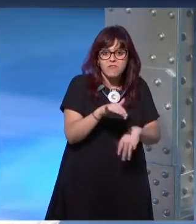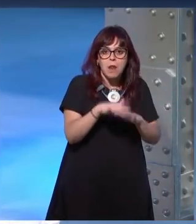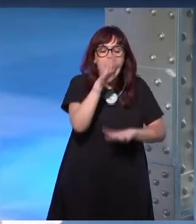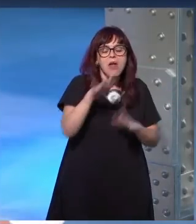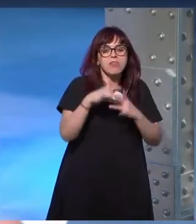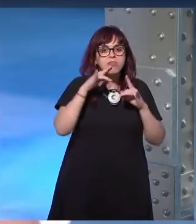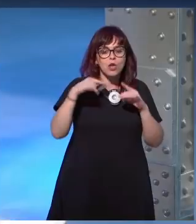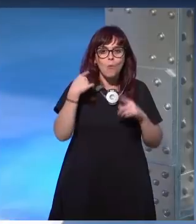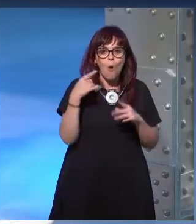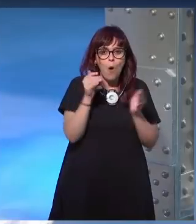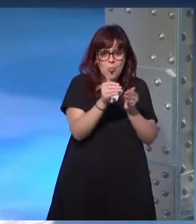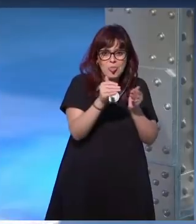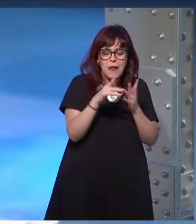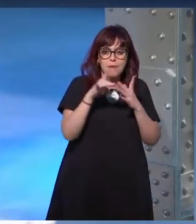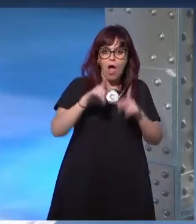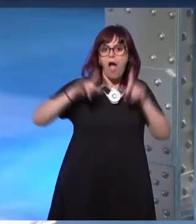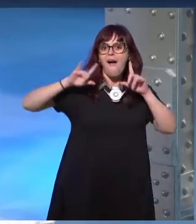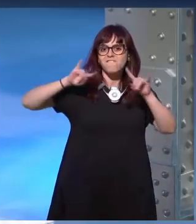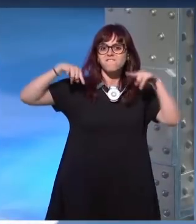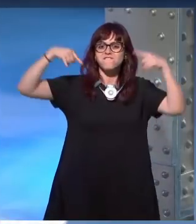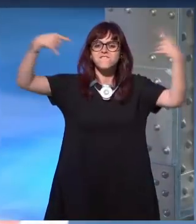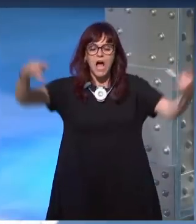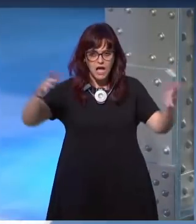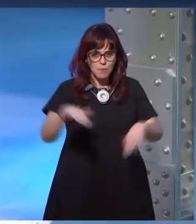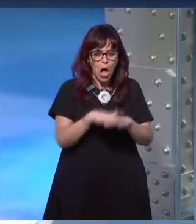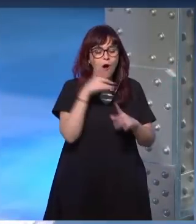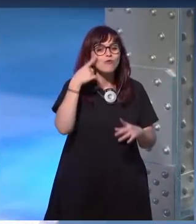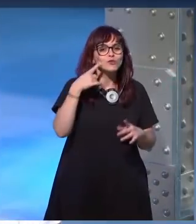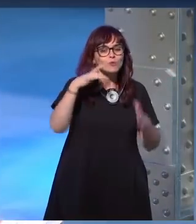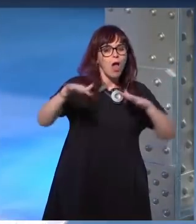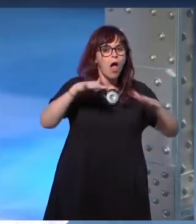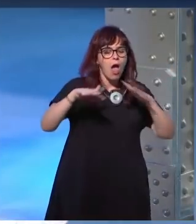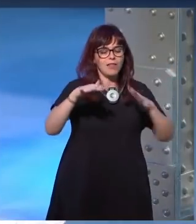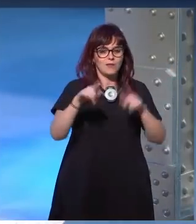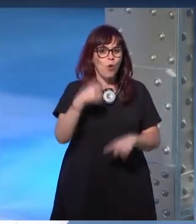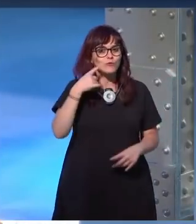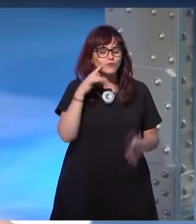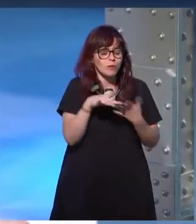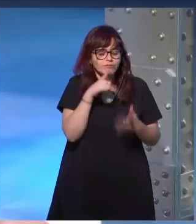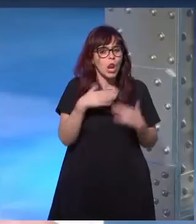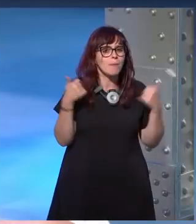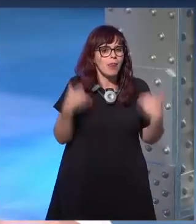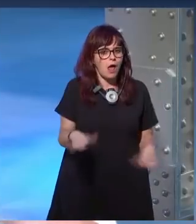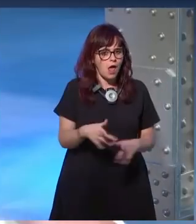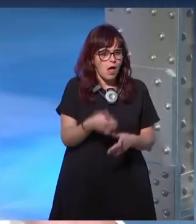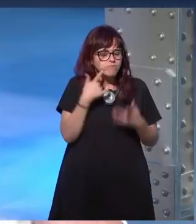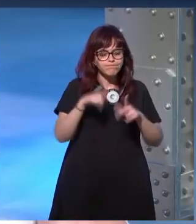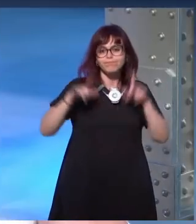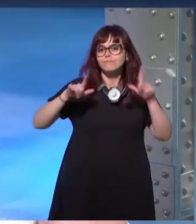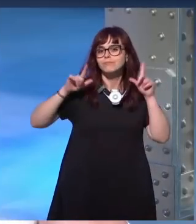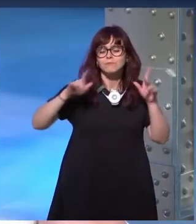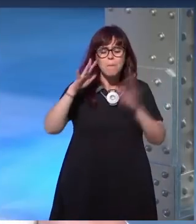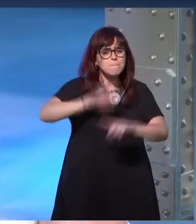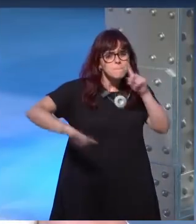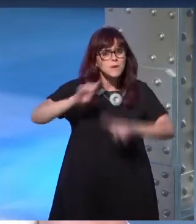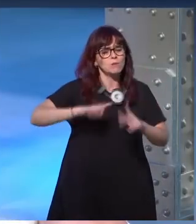sobredimensionan su importancia porque están acostumbrados a hacer lo que les viene en gana hemos tenido